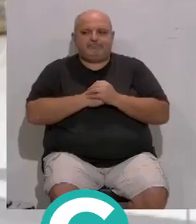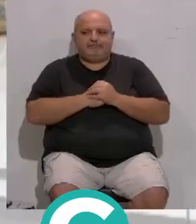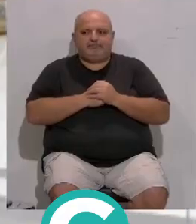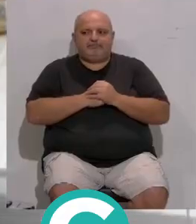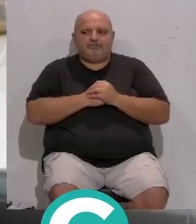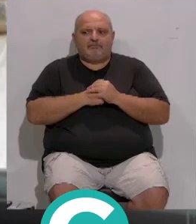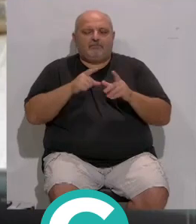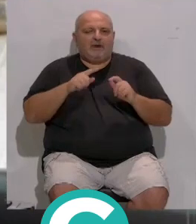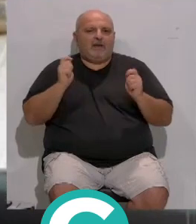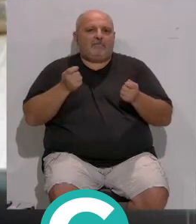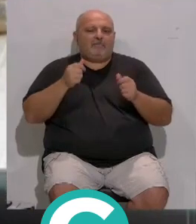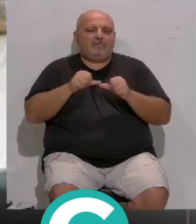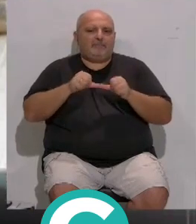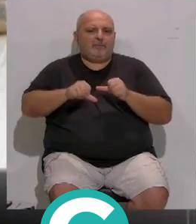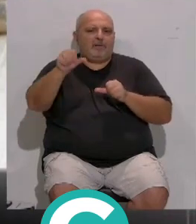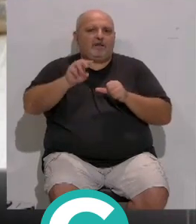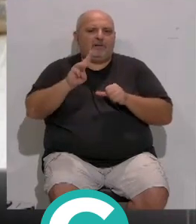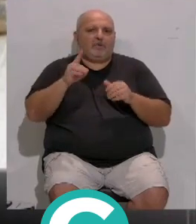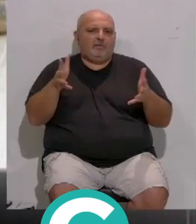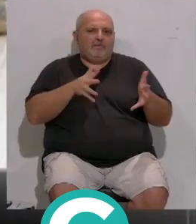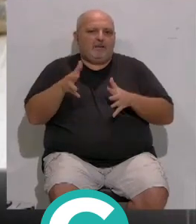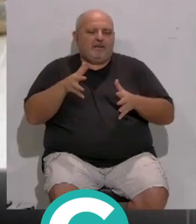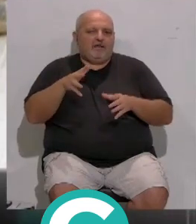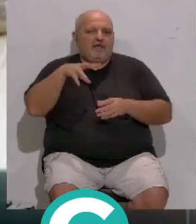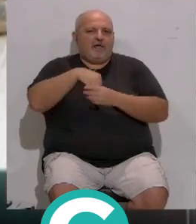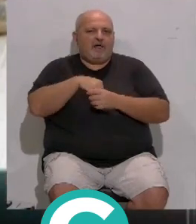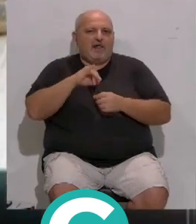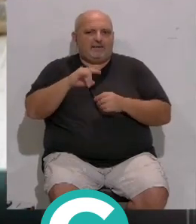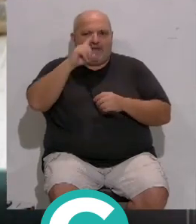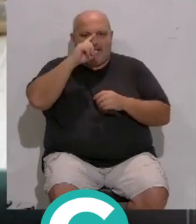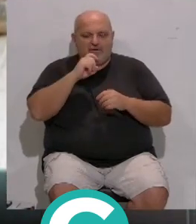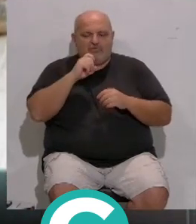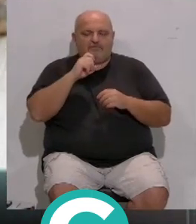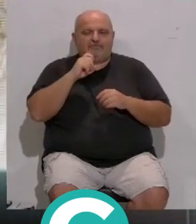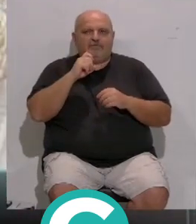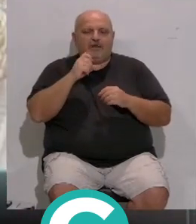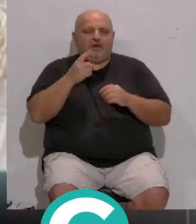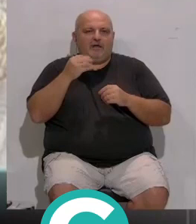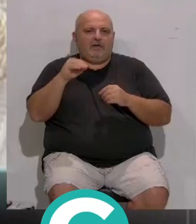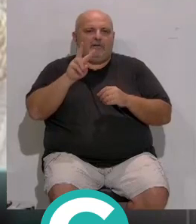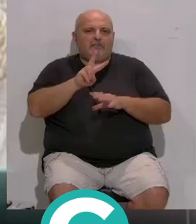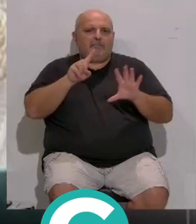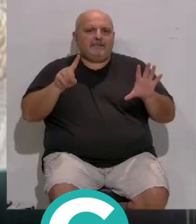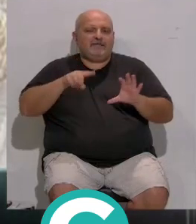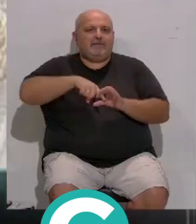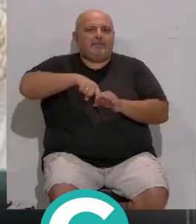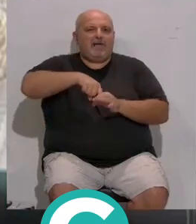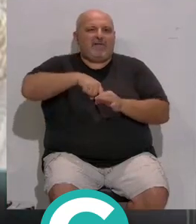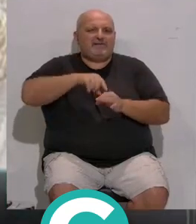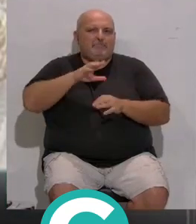Esta campaña que dura hasta el 31 de marzo... ...contempla este año... ...la creación de 26 plazas